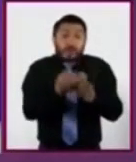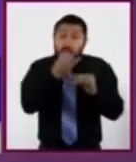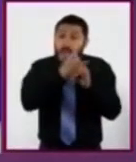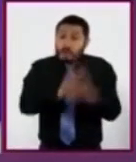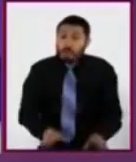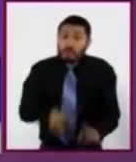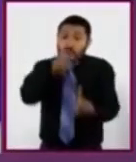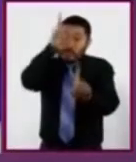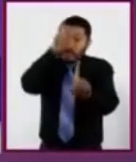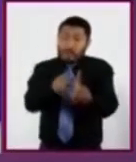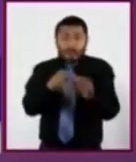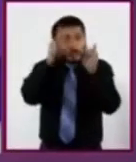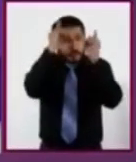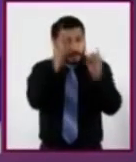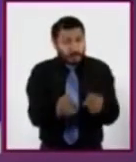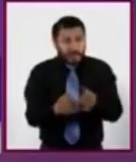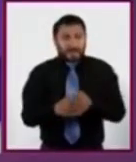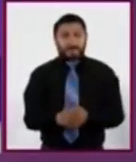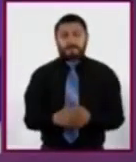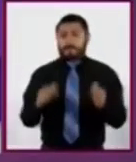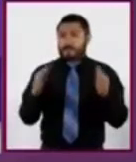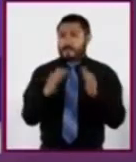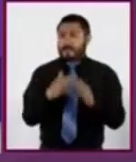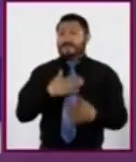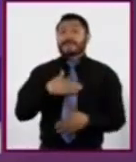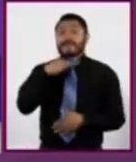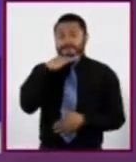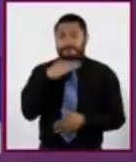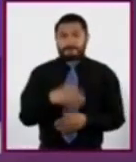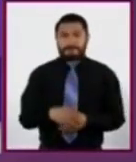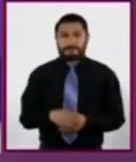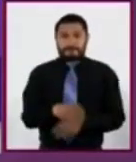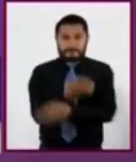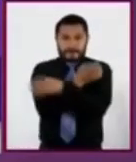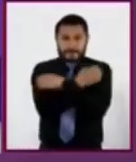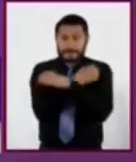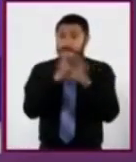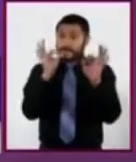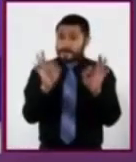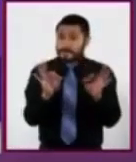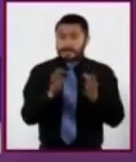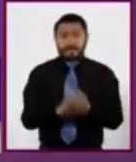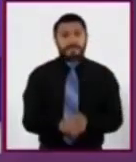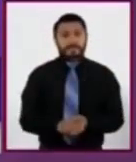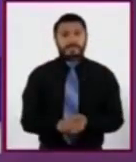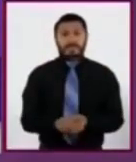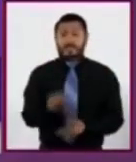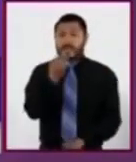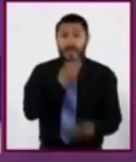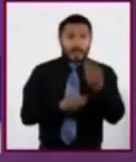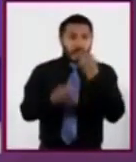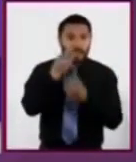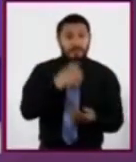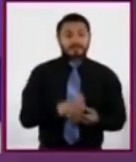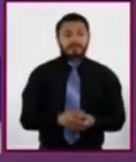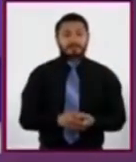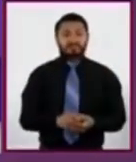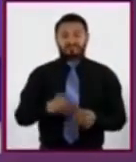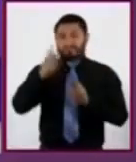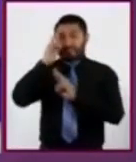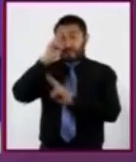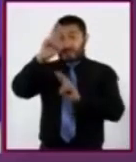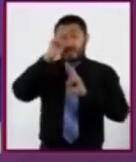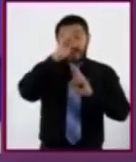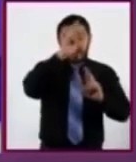A una vivienda digna, educación de calidad. A la alimentación y a que se respeten